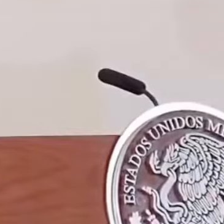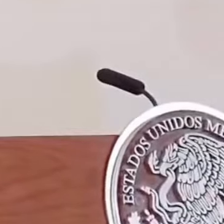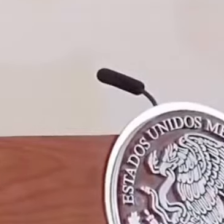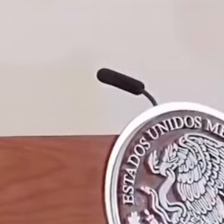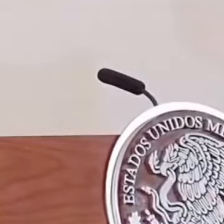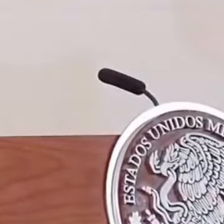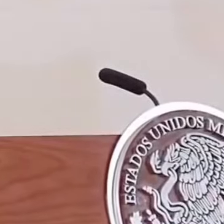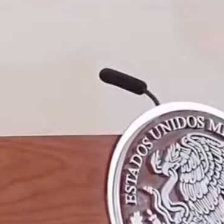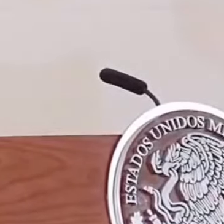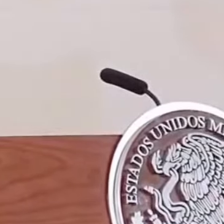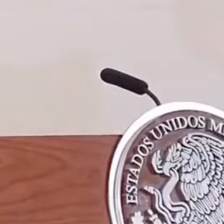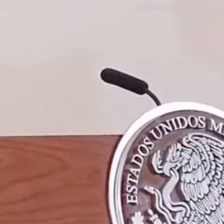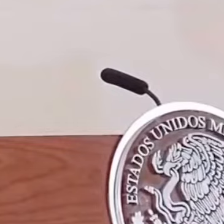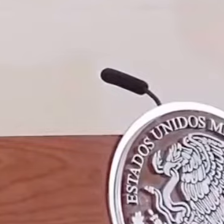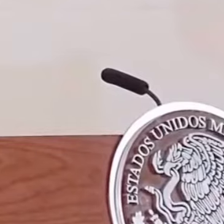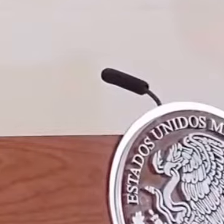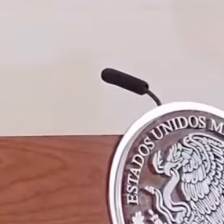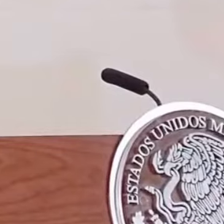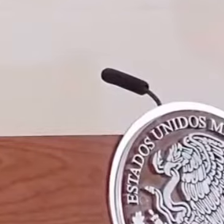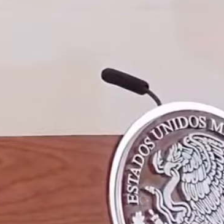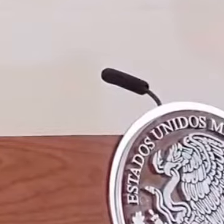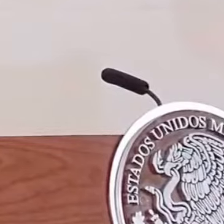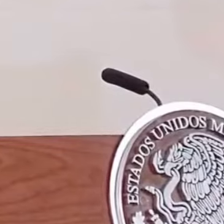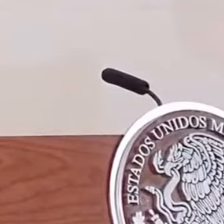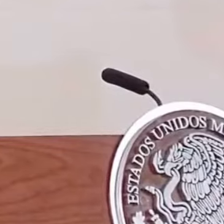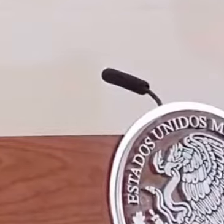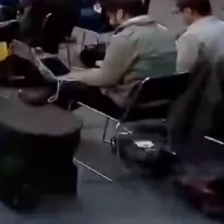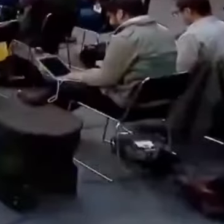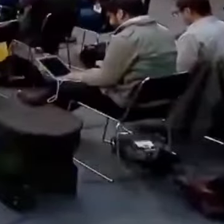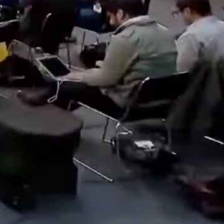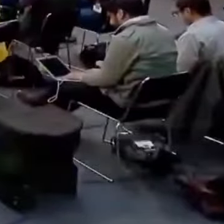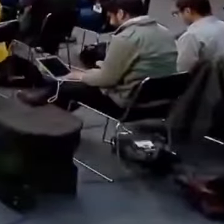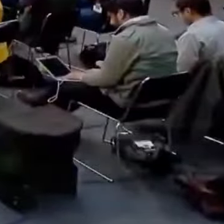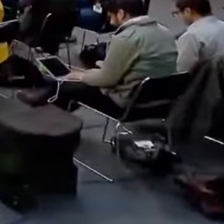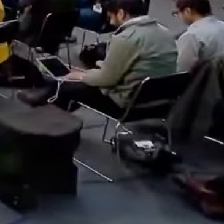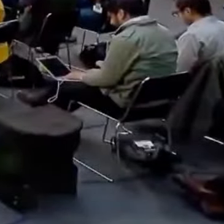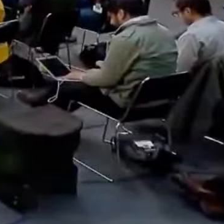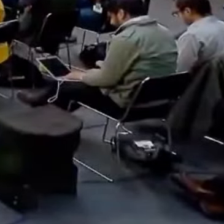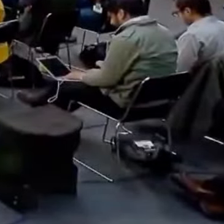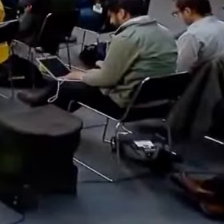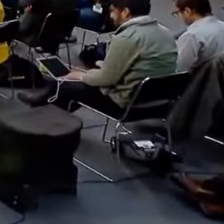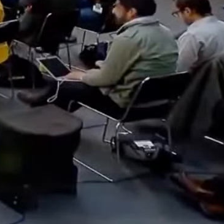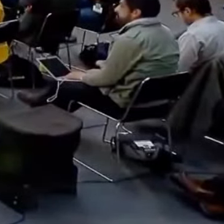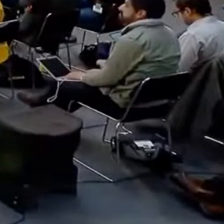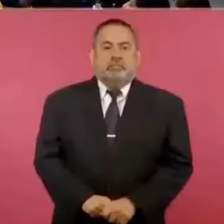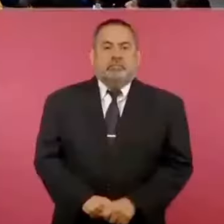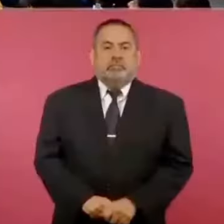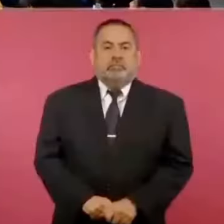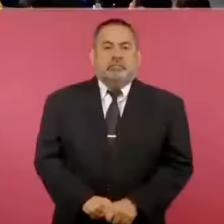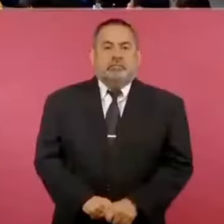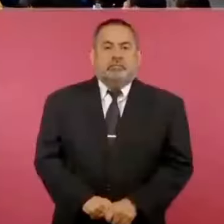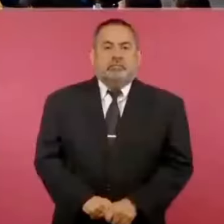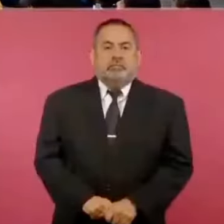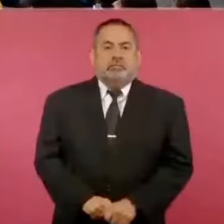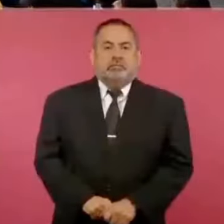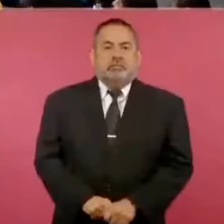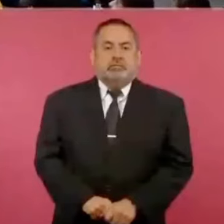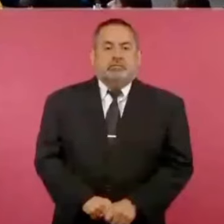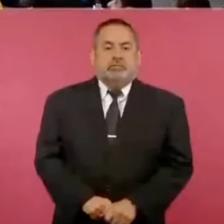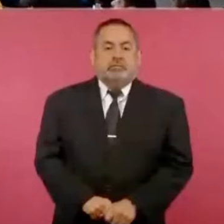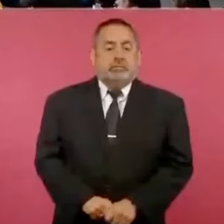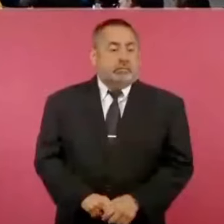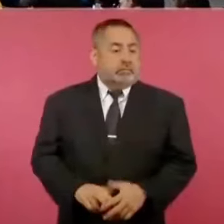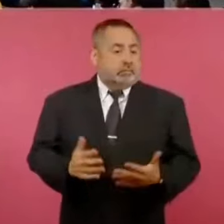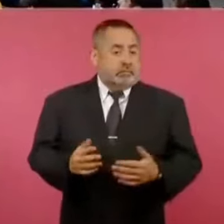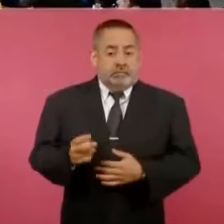contrabando, droga, armas y